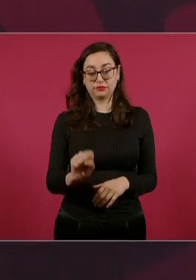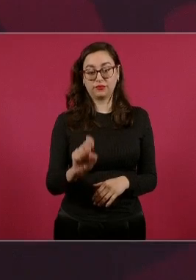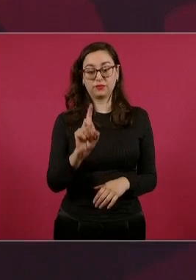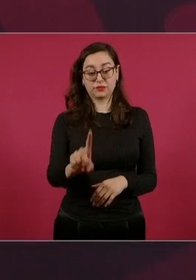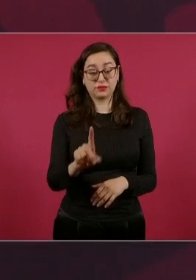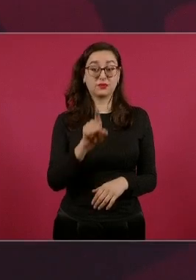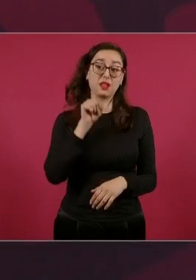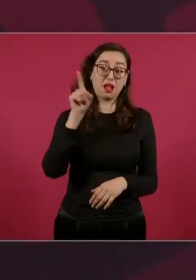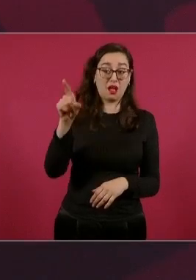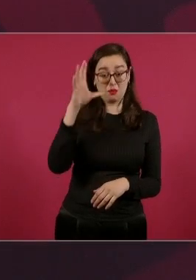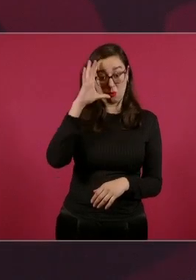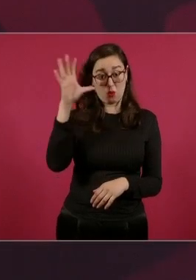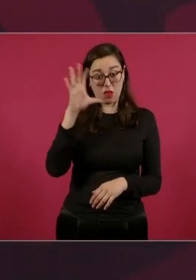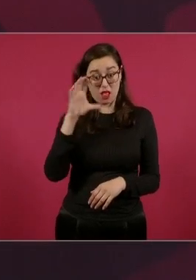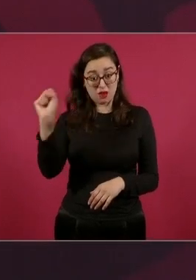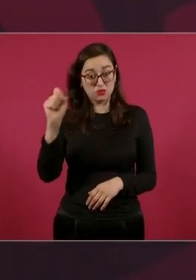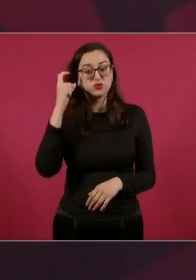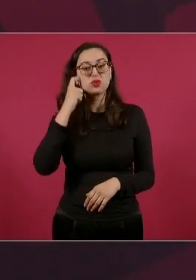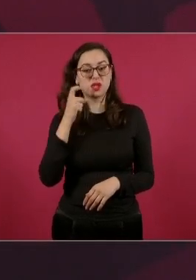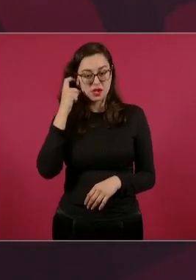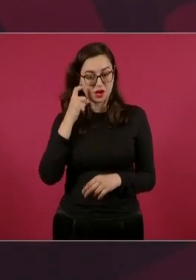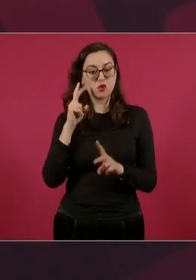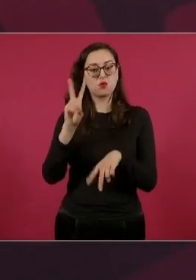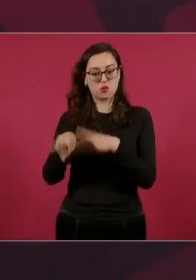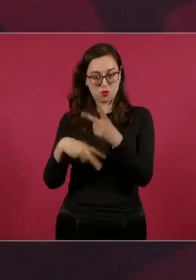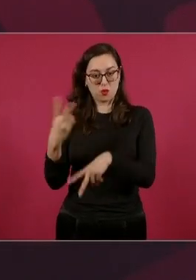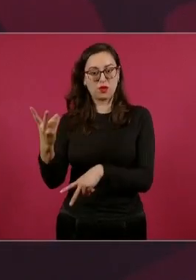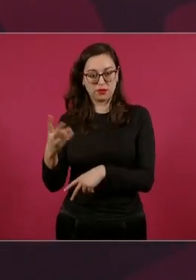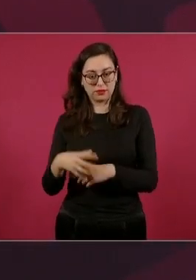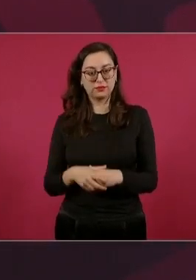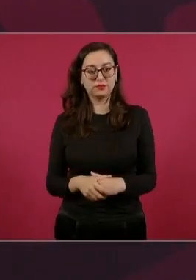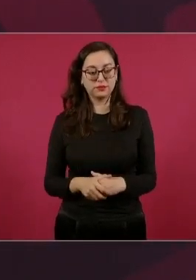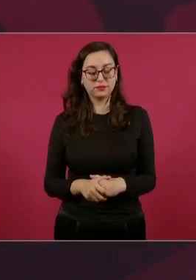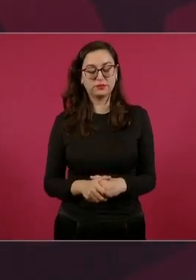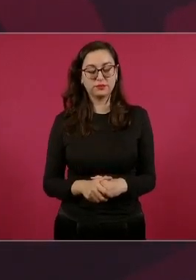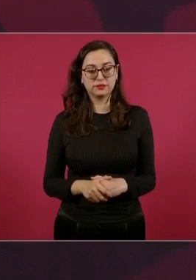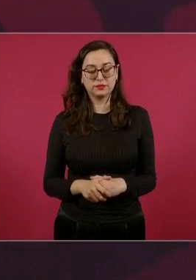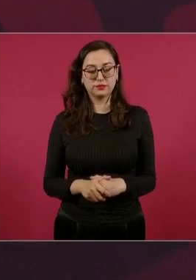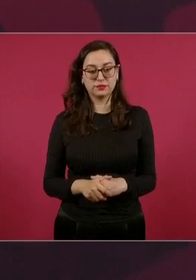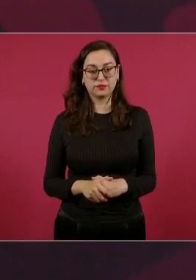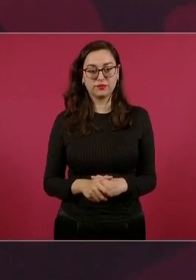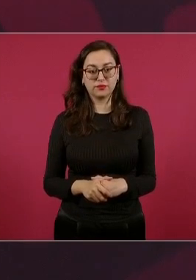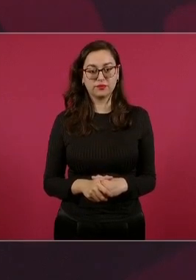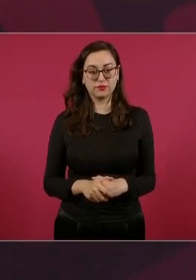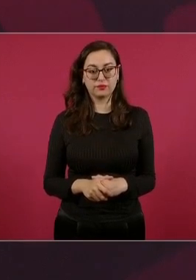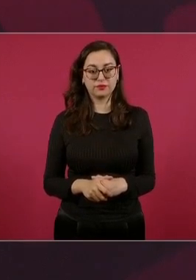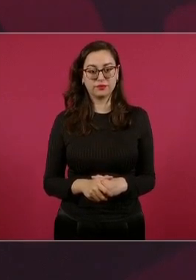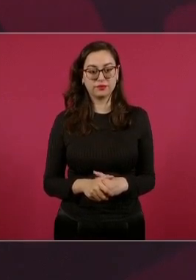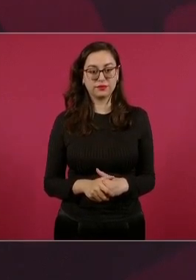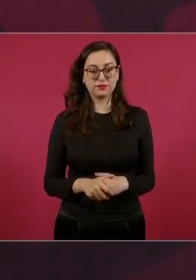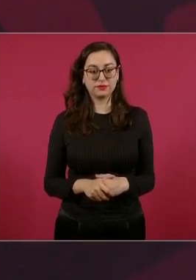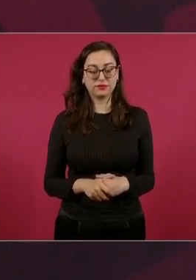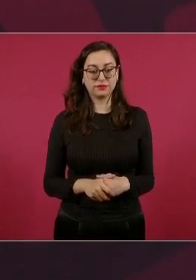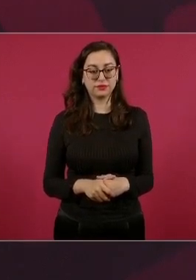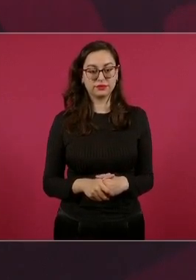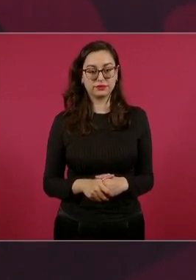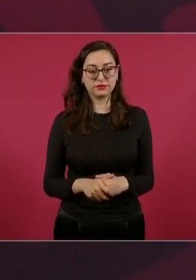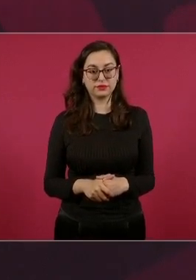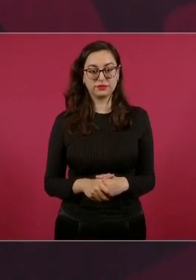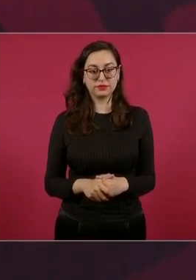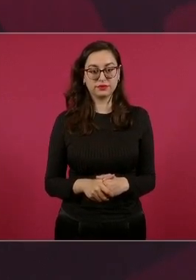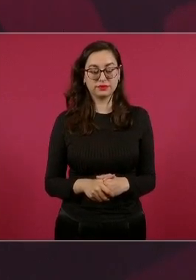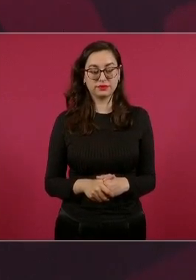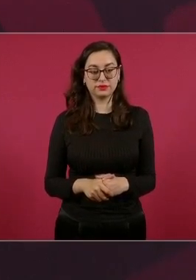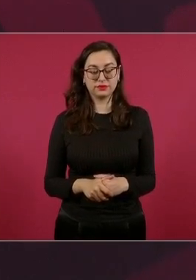Morelos y Guerrero. Ya nos faltan, sí, como